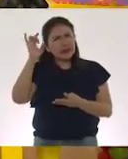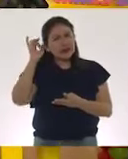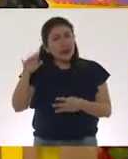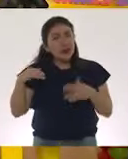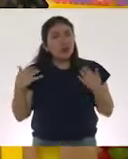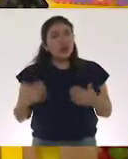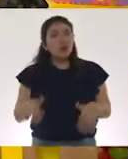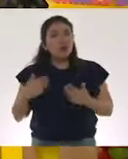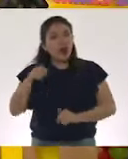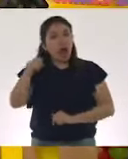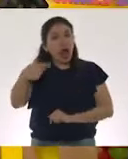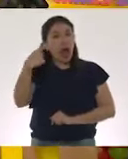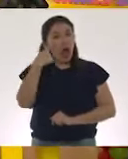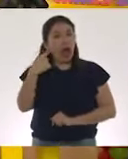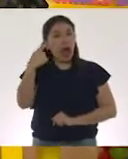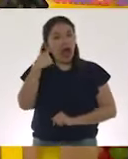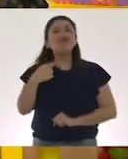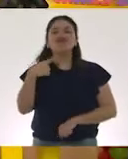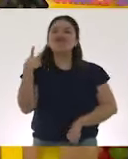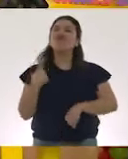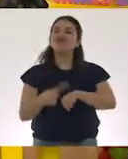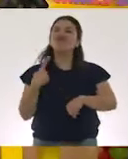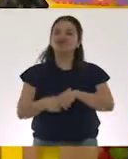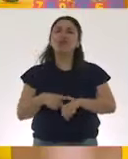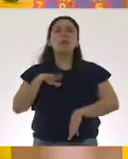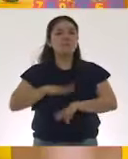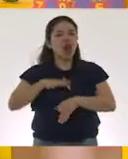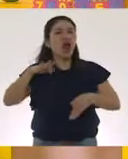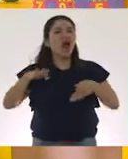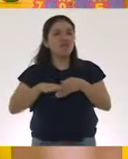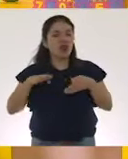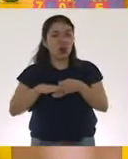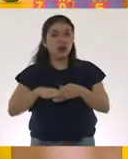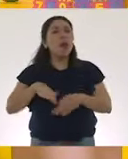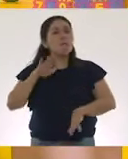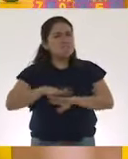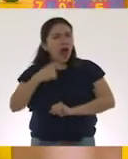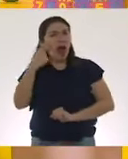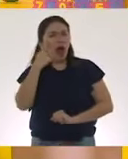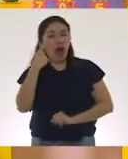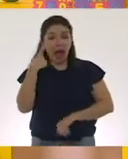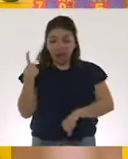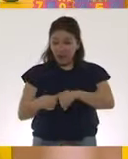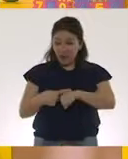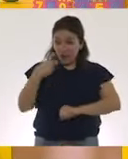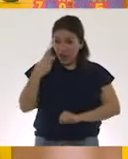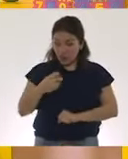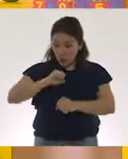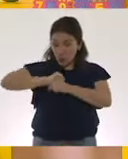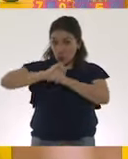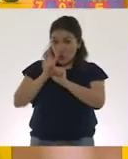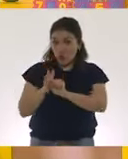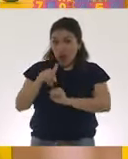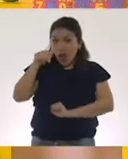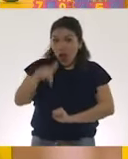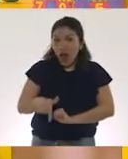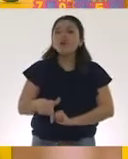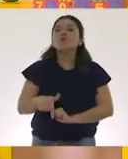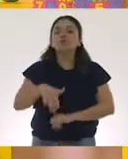cabeza es típico de esta enfermedad y también es muy frecuente. Normalmente la enfermedad de COVID-19